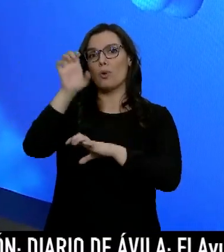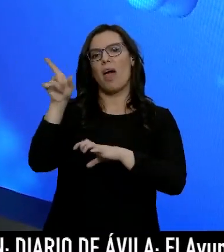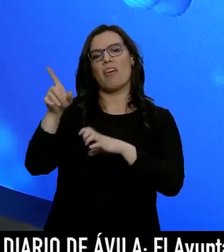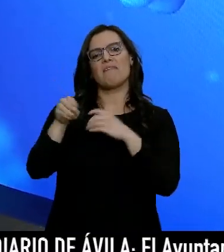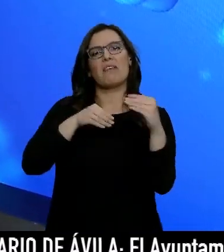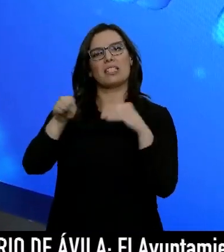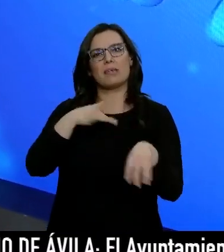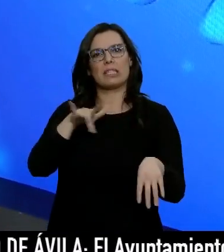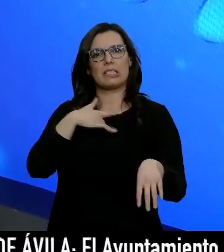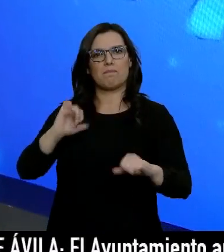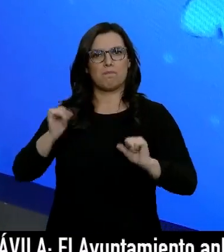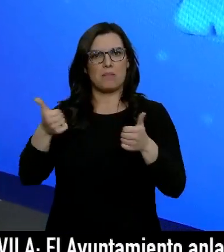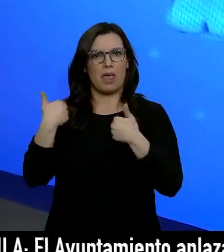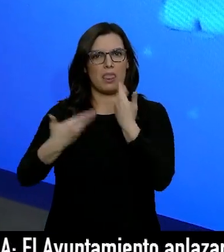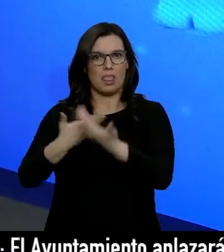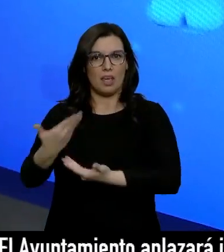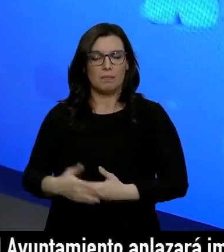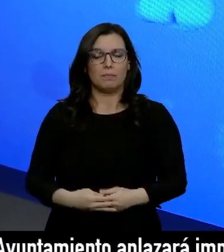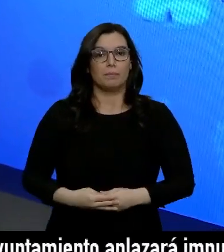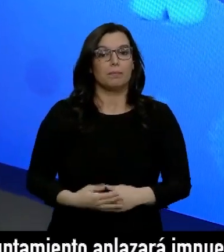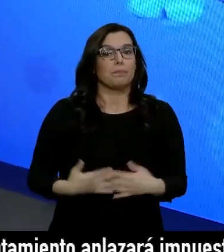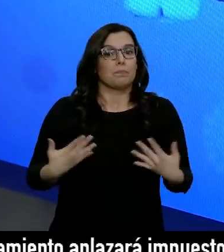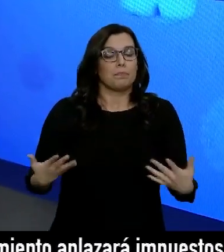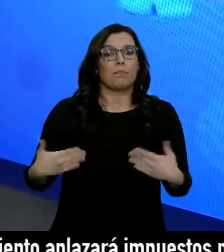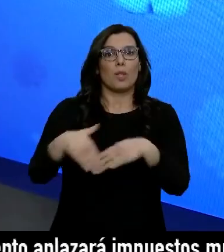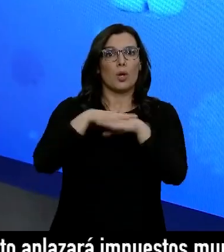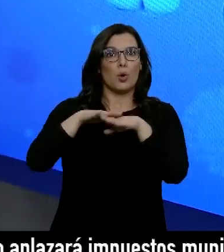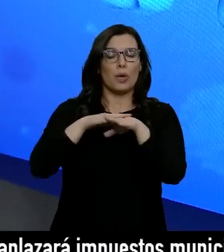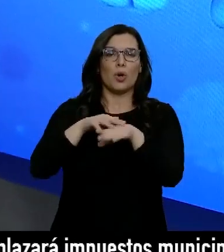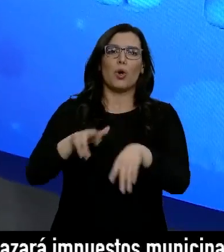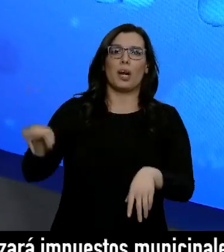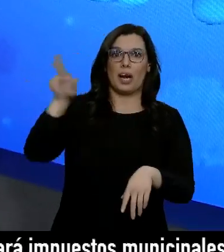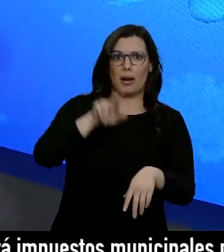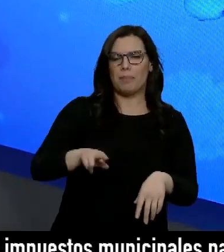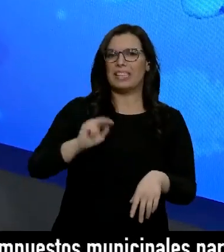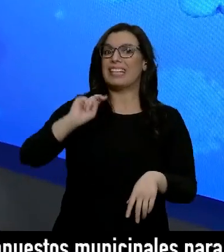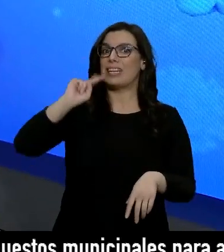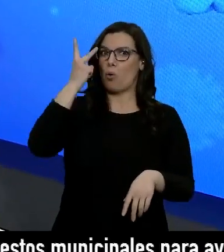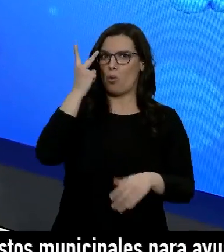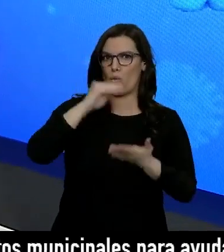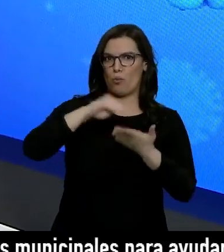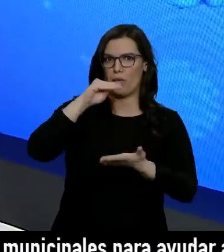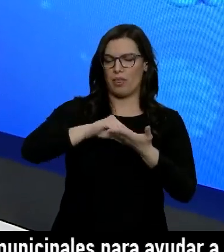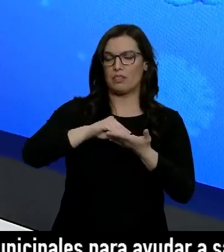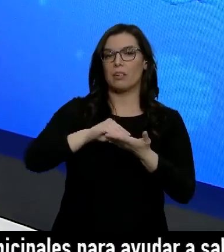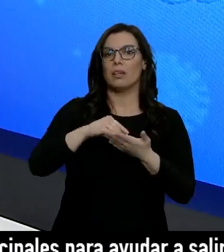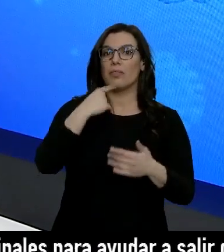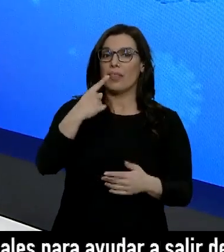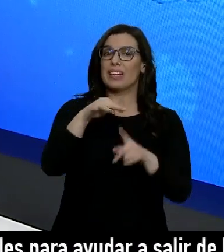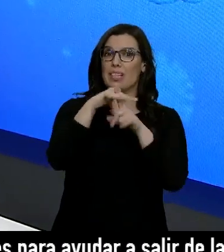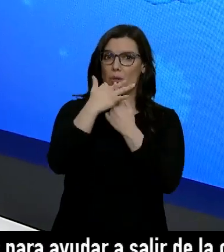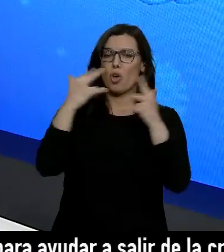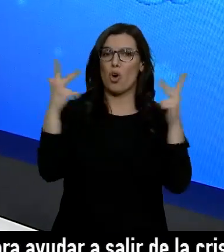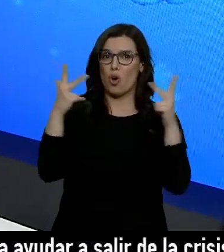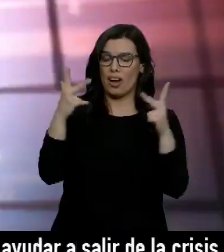más flexibles en sus medidas. Ante esto, el gobierno vuelve a reiterar por segunda vez en 24 horas que la situación sigue siendo